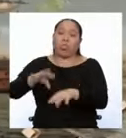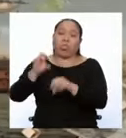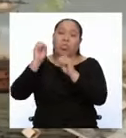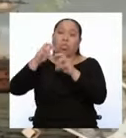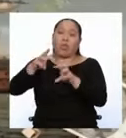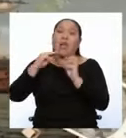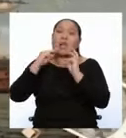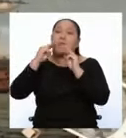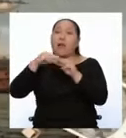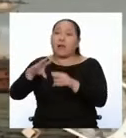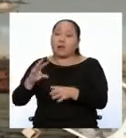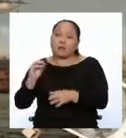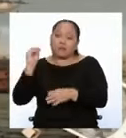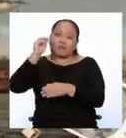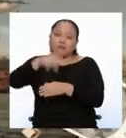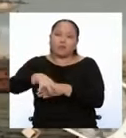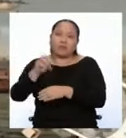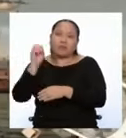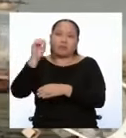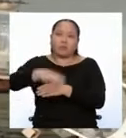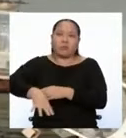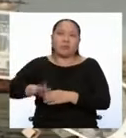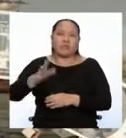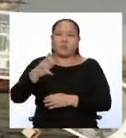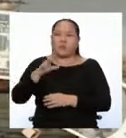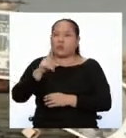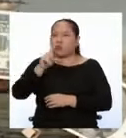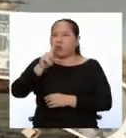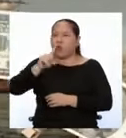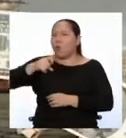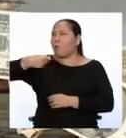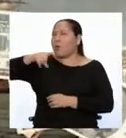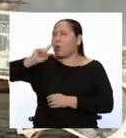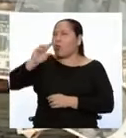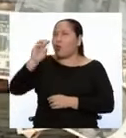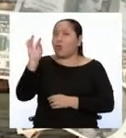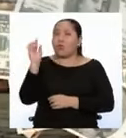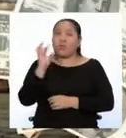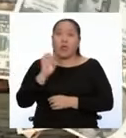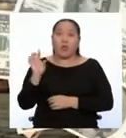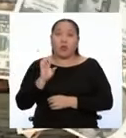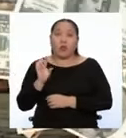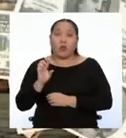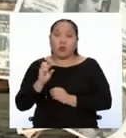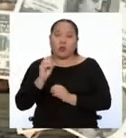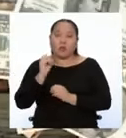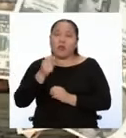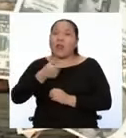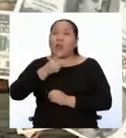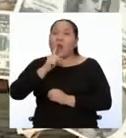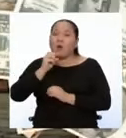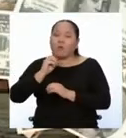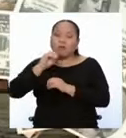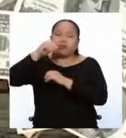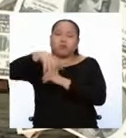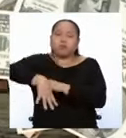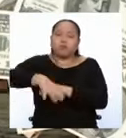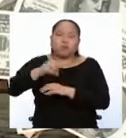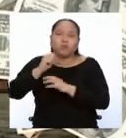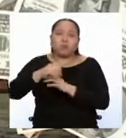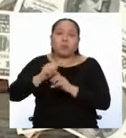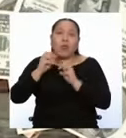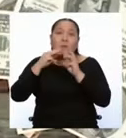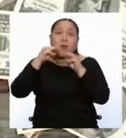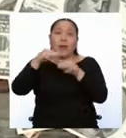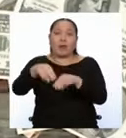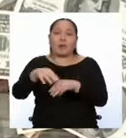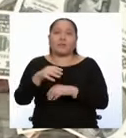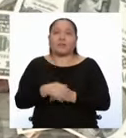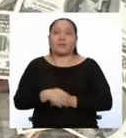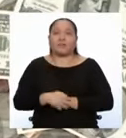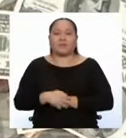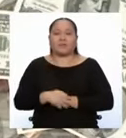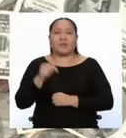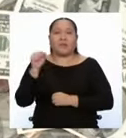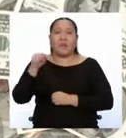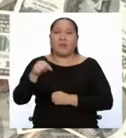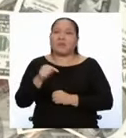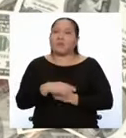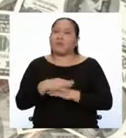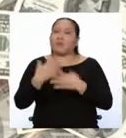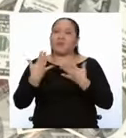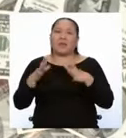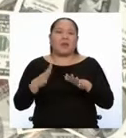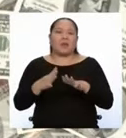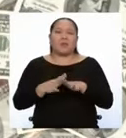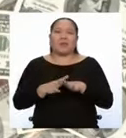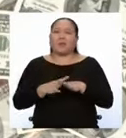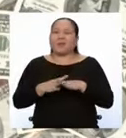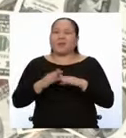Porque fue como tirar más de un millón de dólares al agua. ¡Imagínate! Con esto, de todas maneras, se tenía que